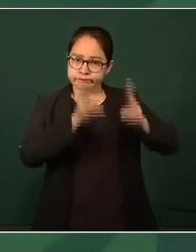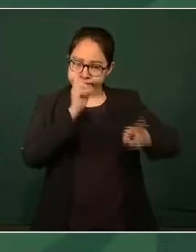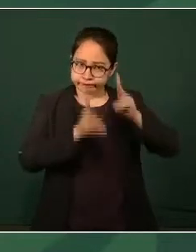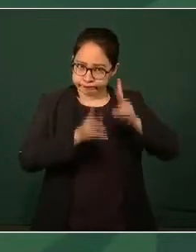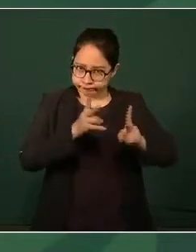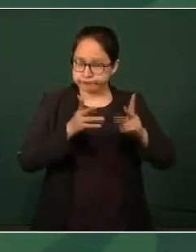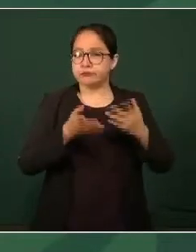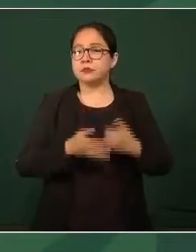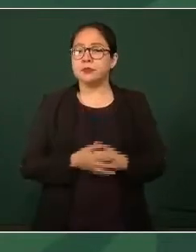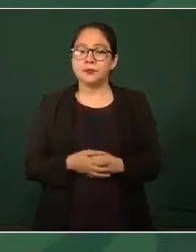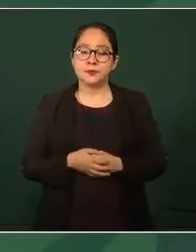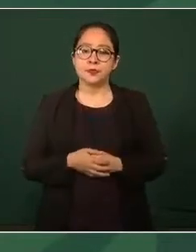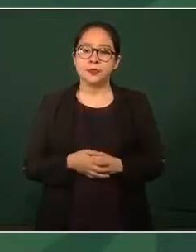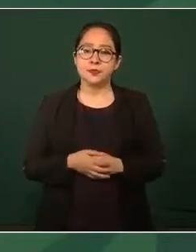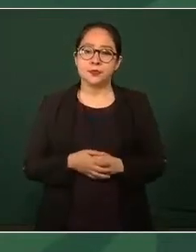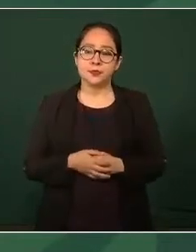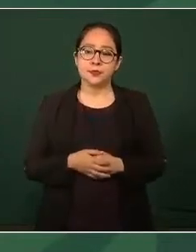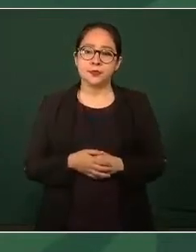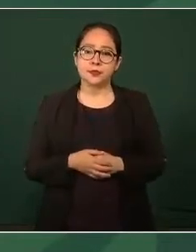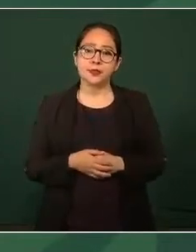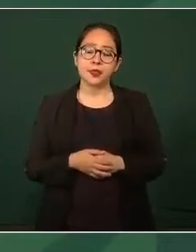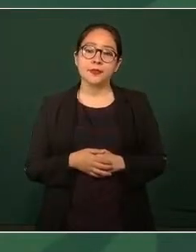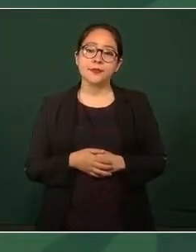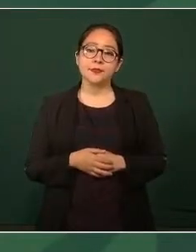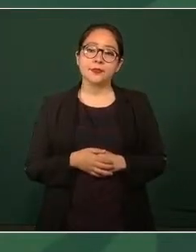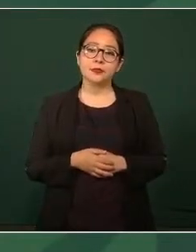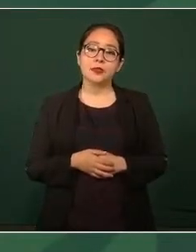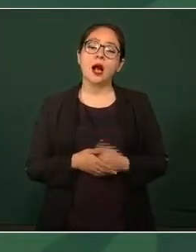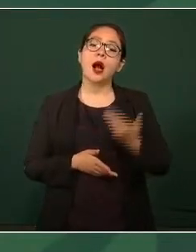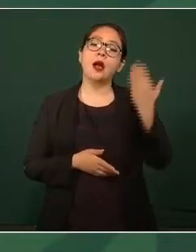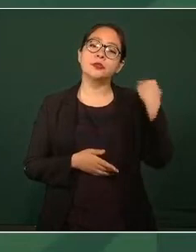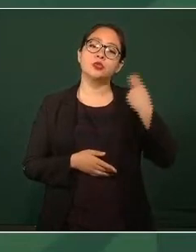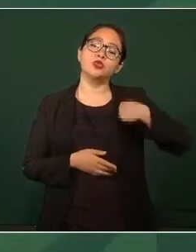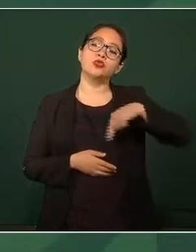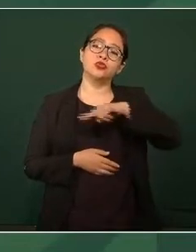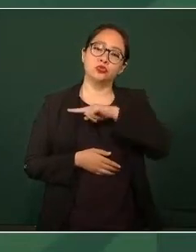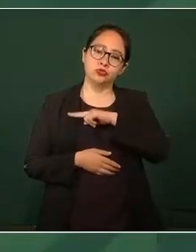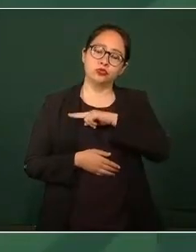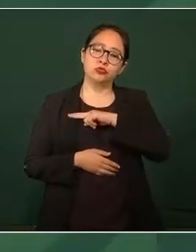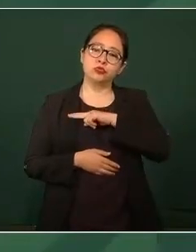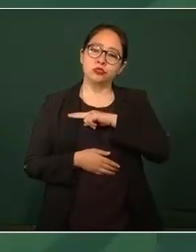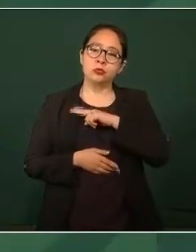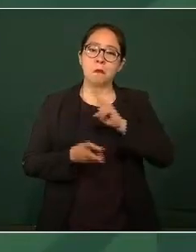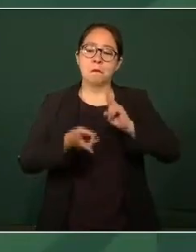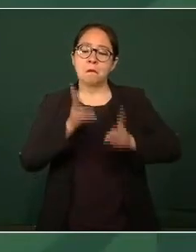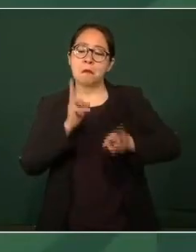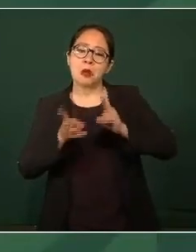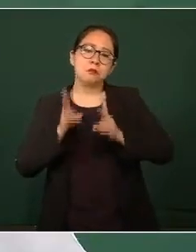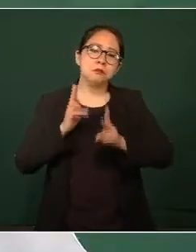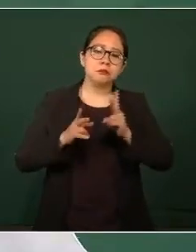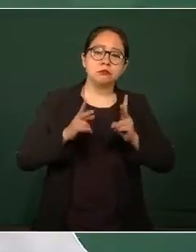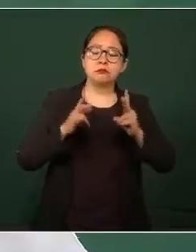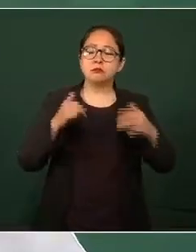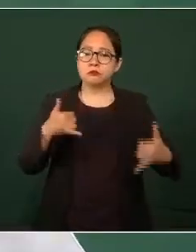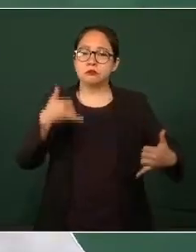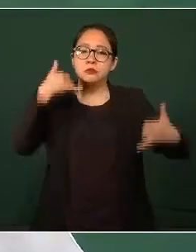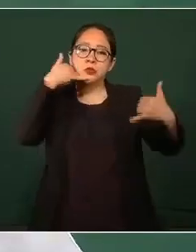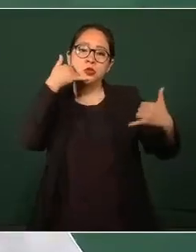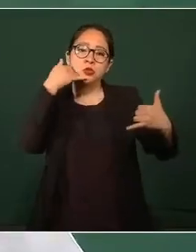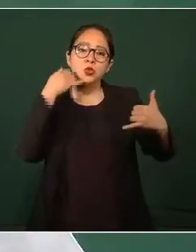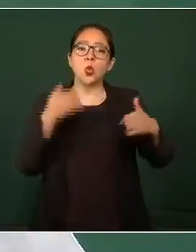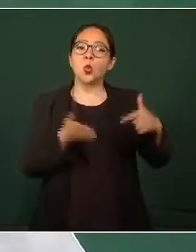cuando tuvimos una conversación telefónica desde Monterrey